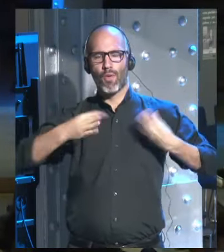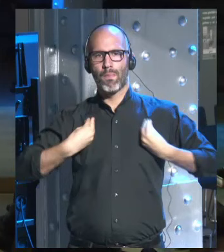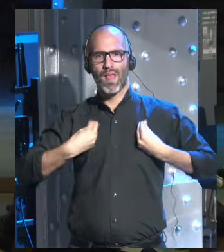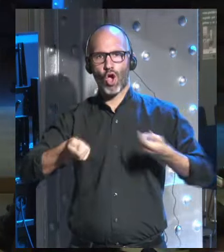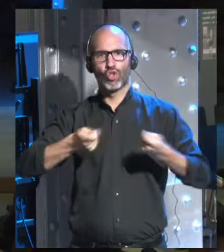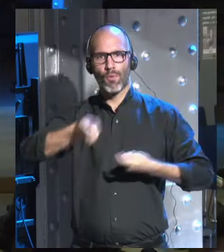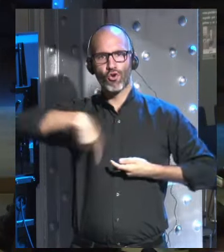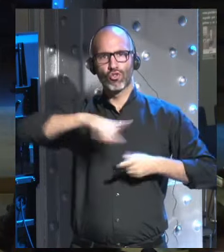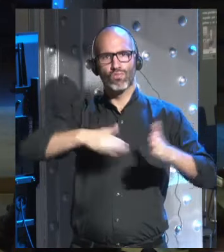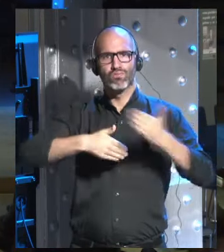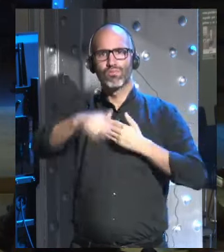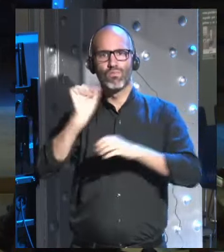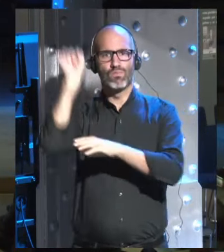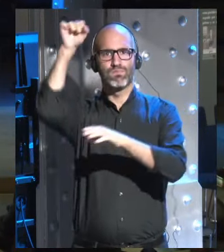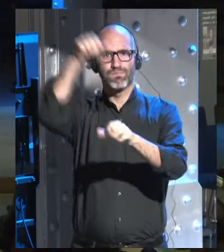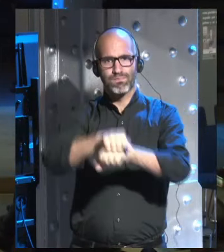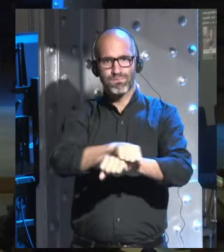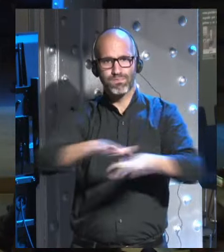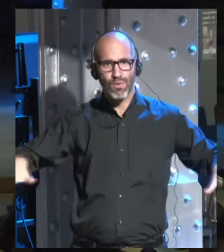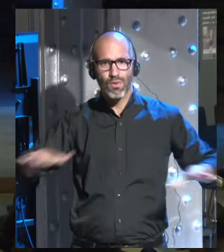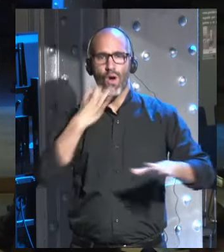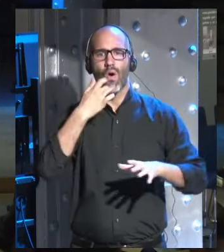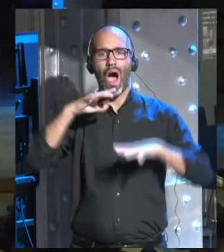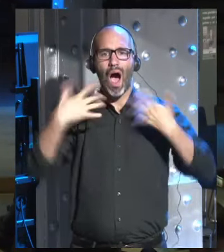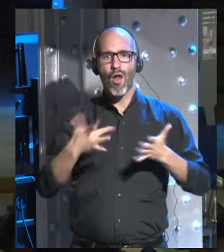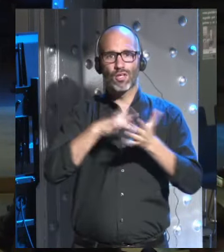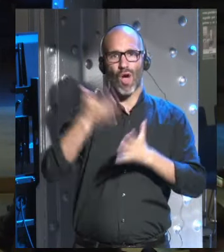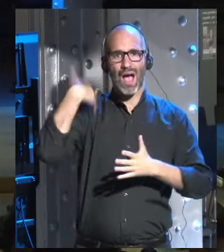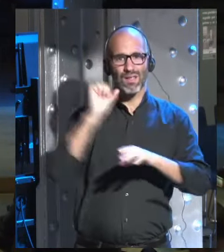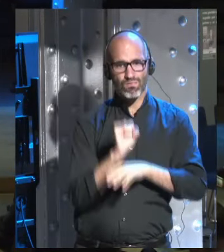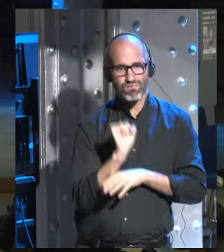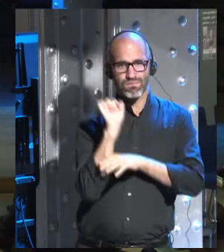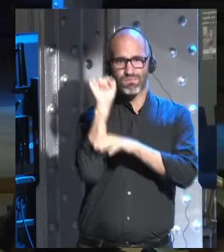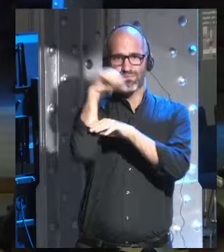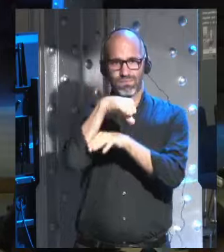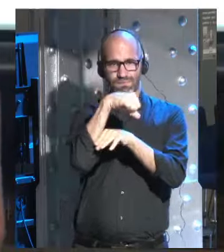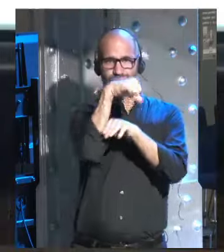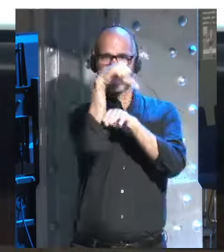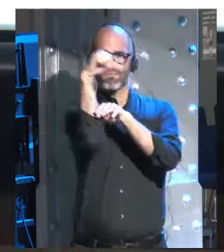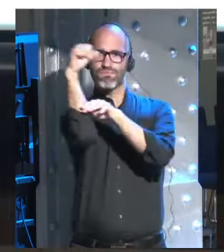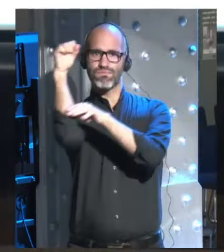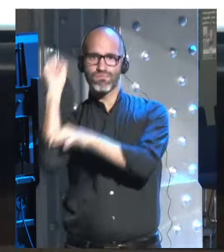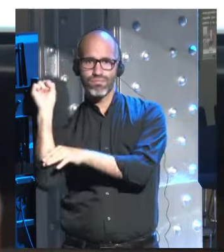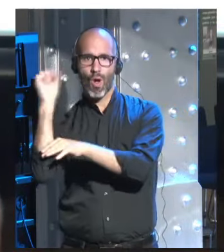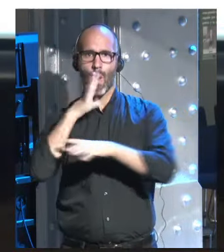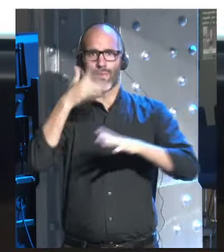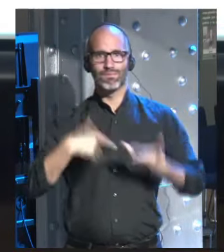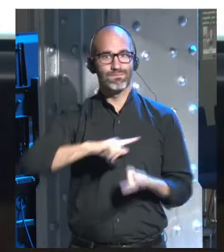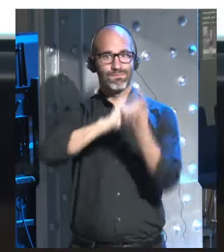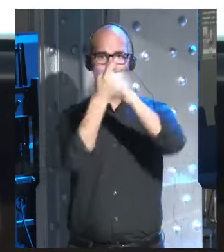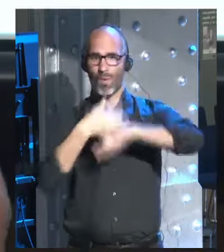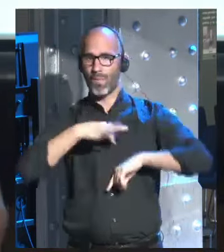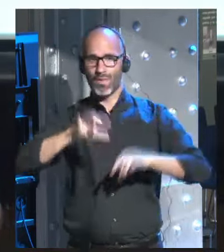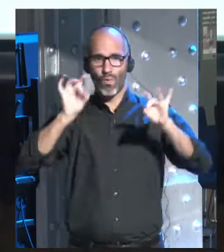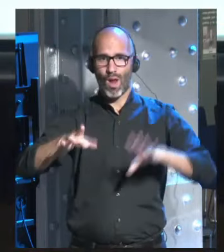si igual que hubo un paso del Homo erectus al Homo sapiens, ¿estamos ahora pasando a otra cosa? Y si mientras que estamos aquí, resulta que